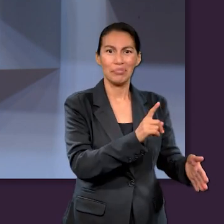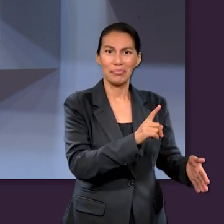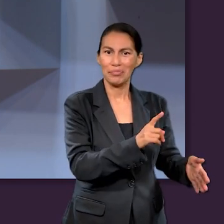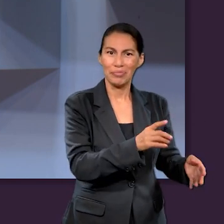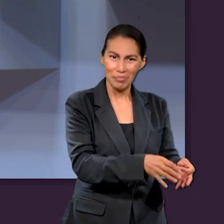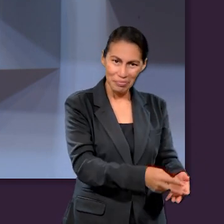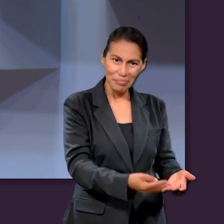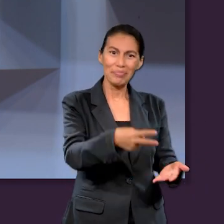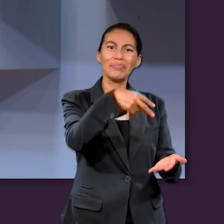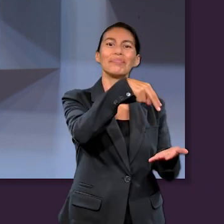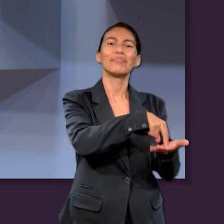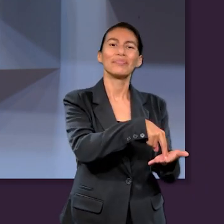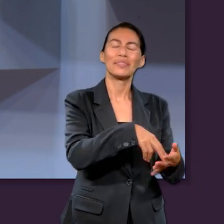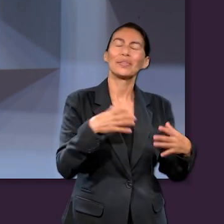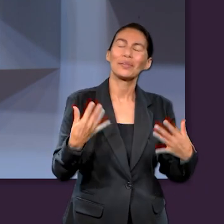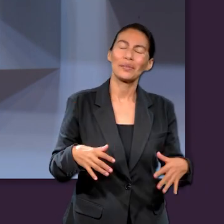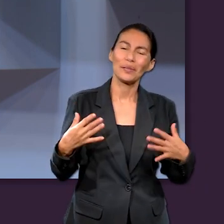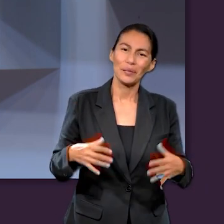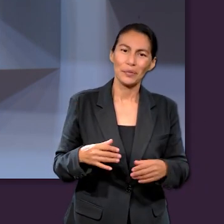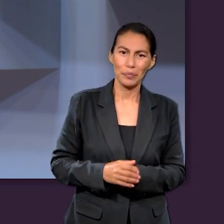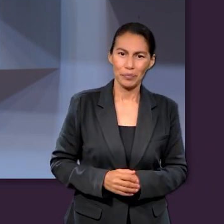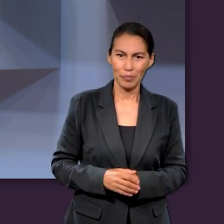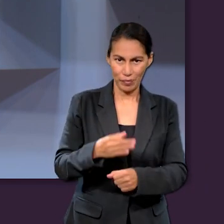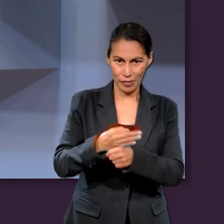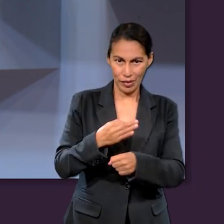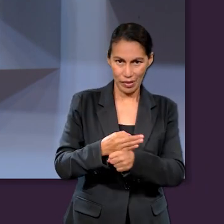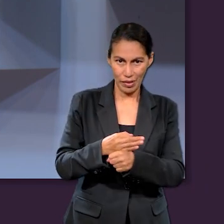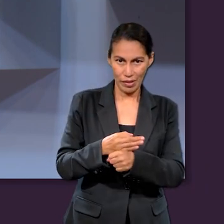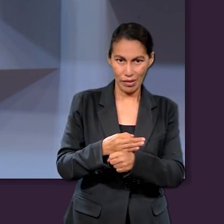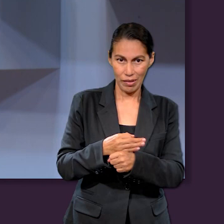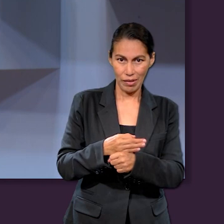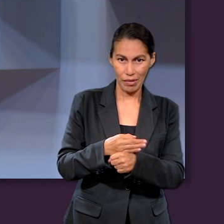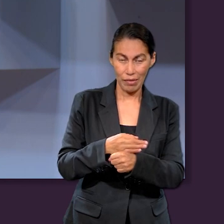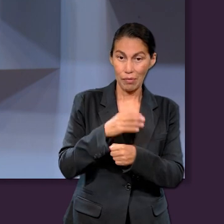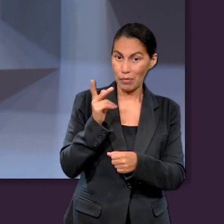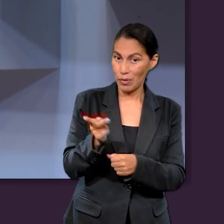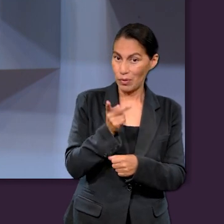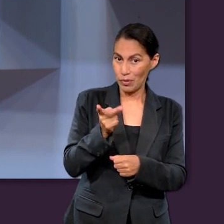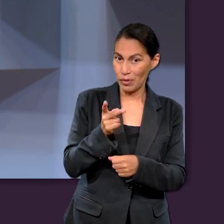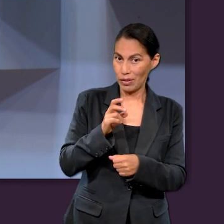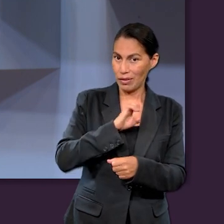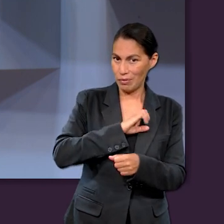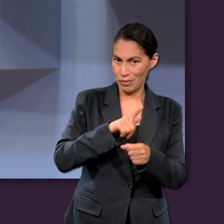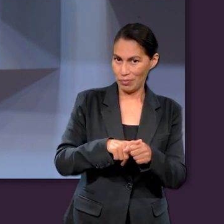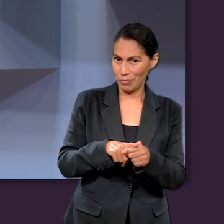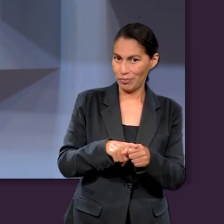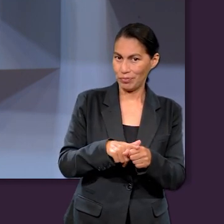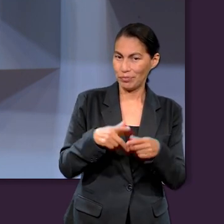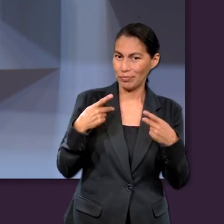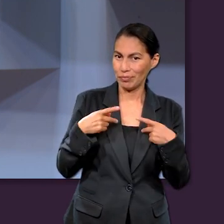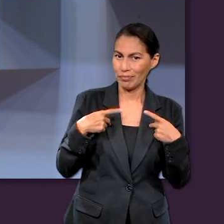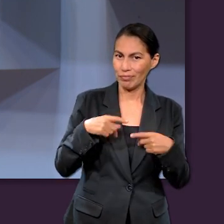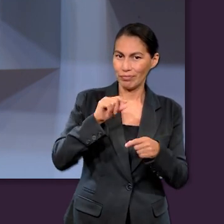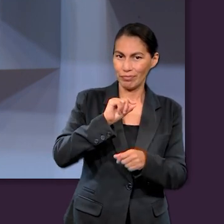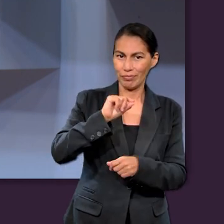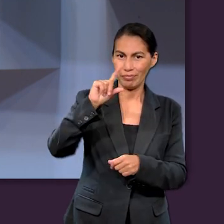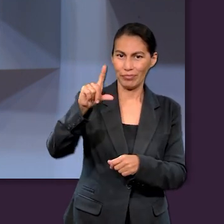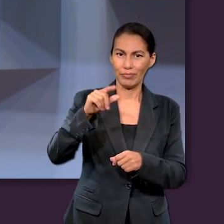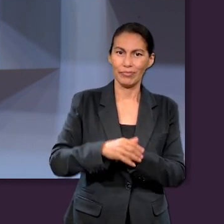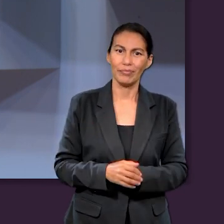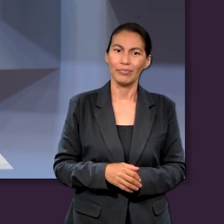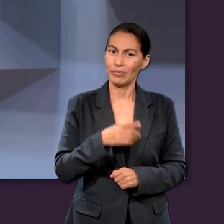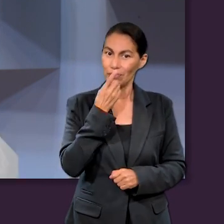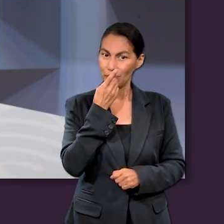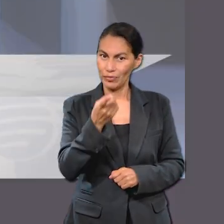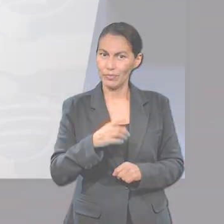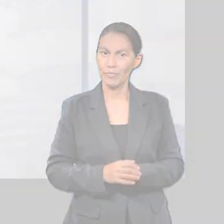Es momento de continuar ahora con una pregunta especial para un experto. Y